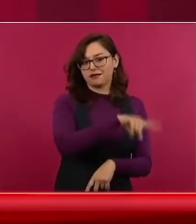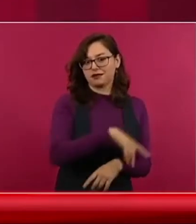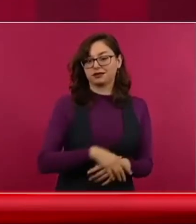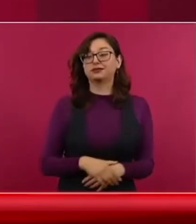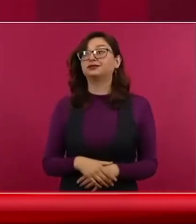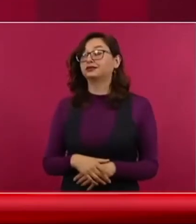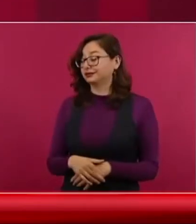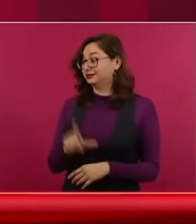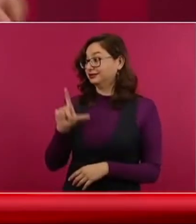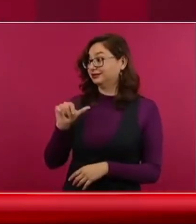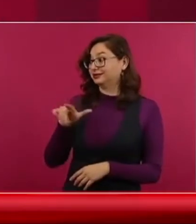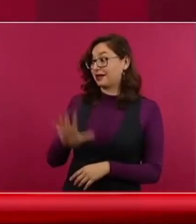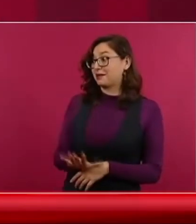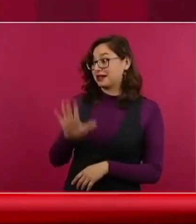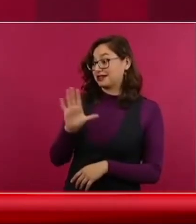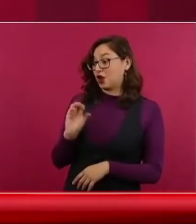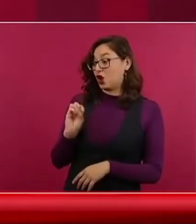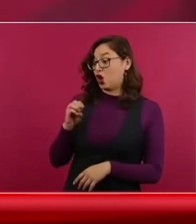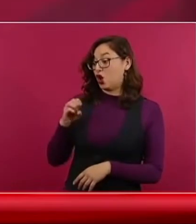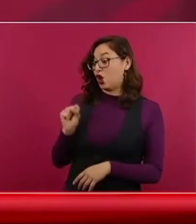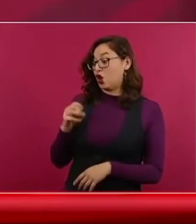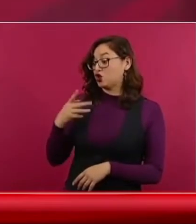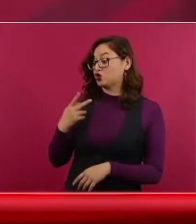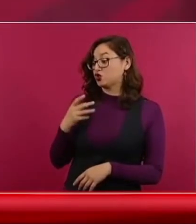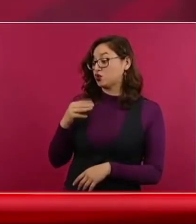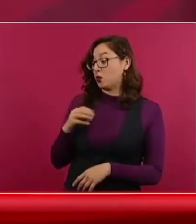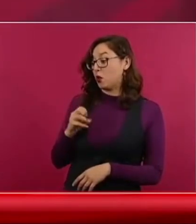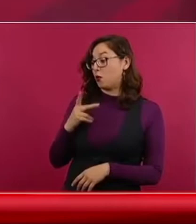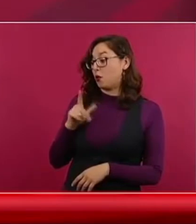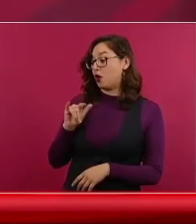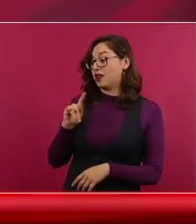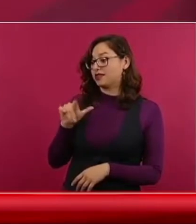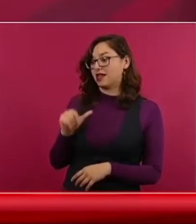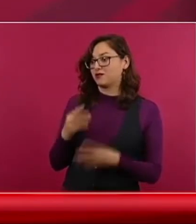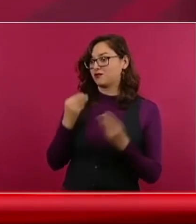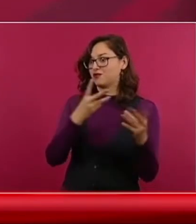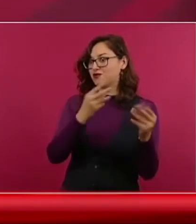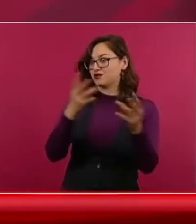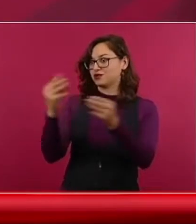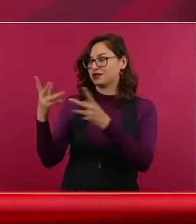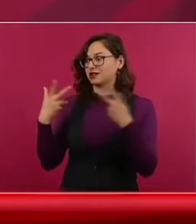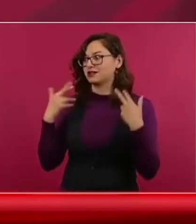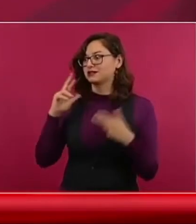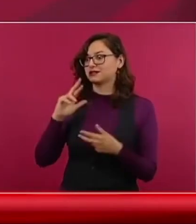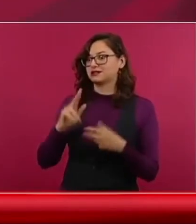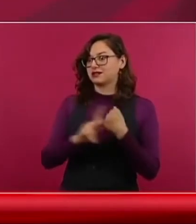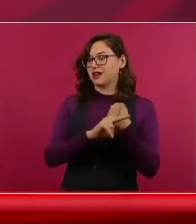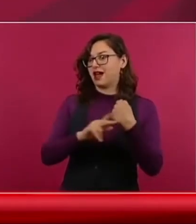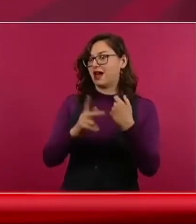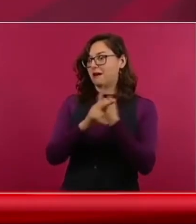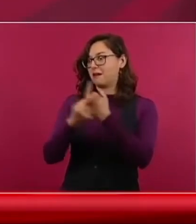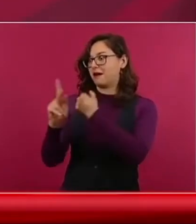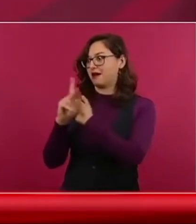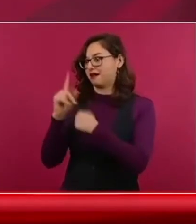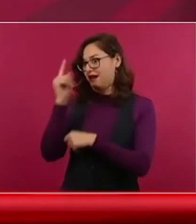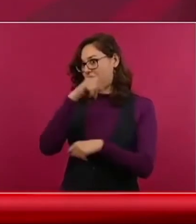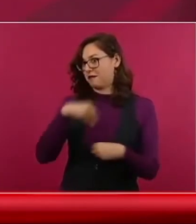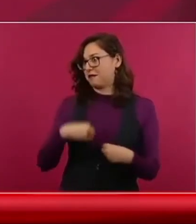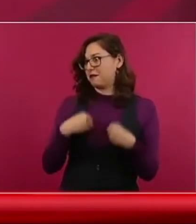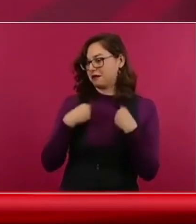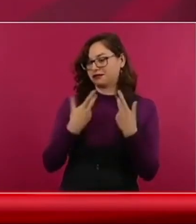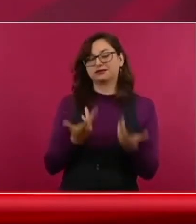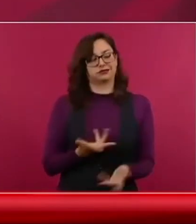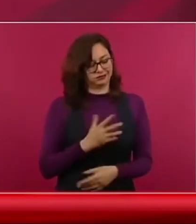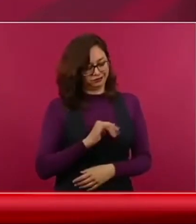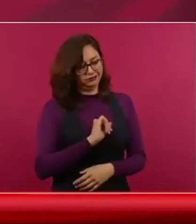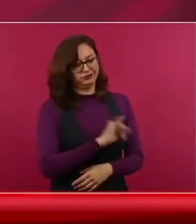que estemos ahí todos juntos y también el que no